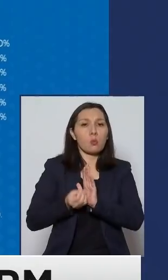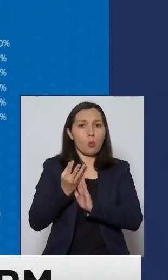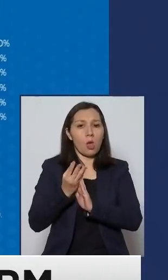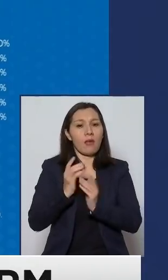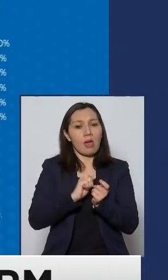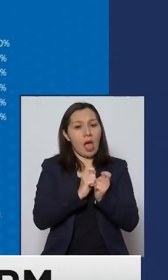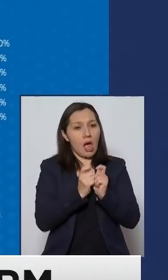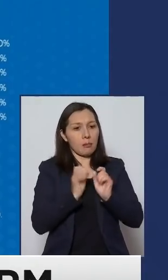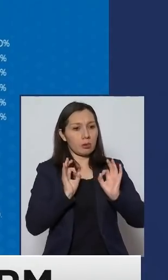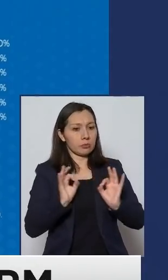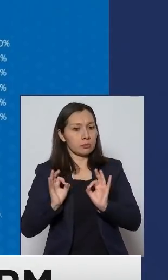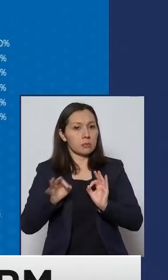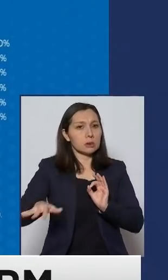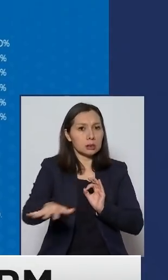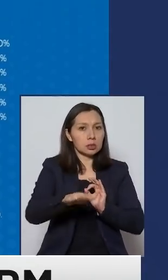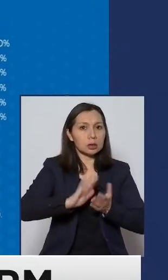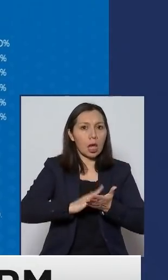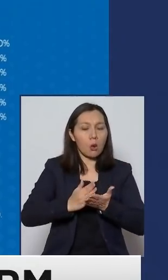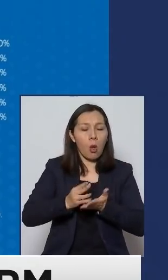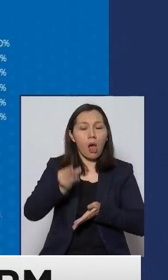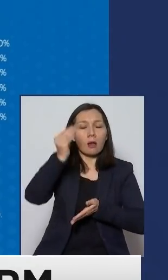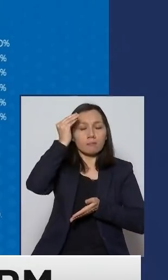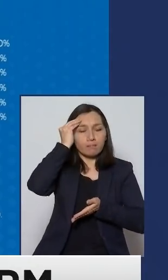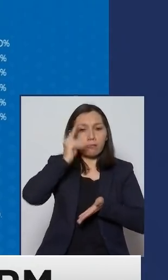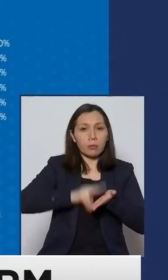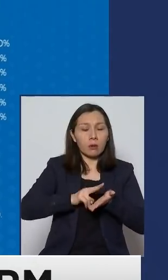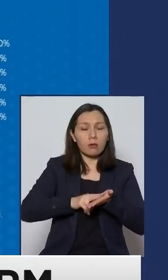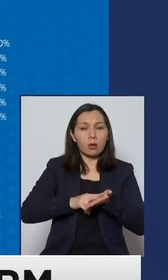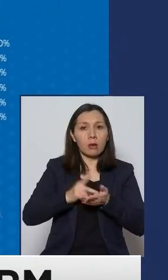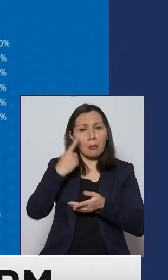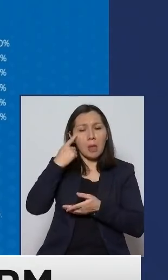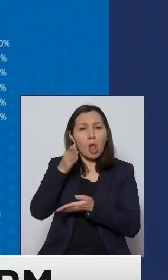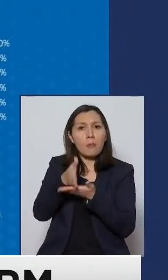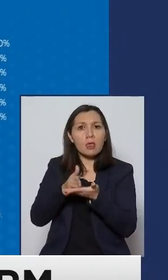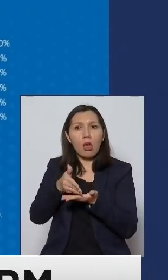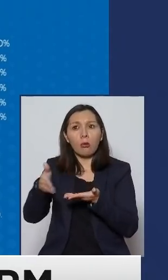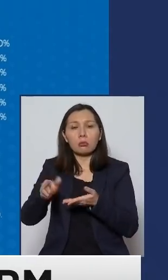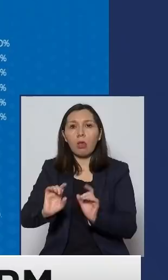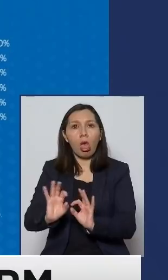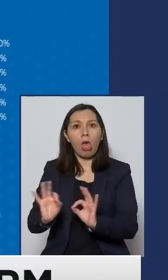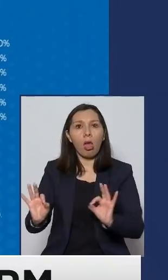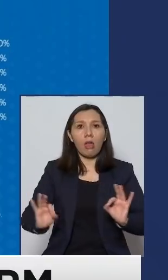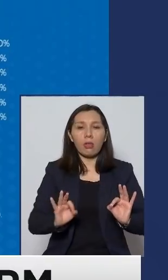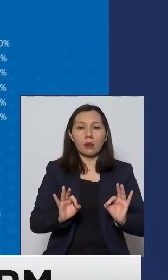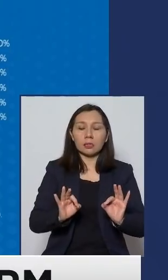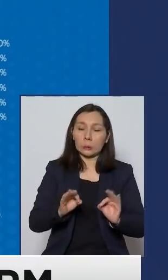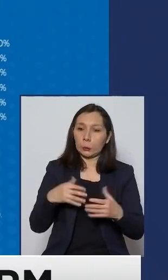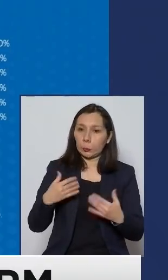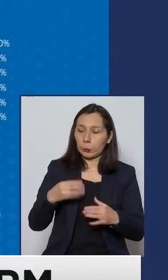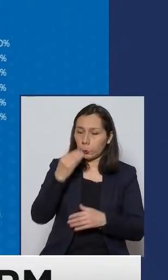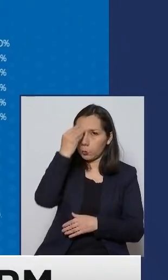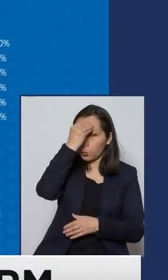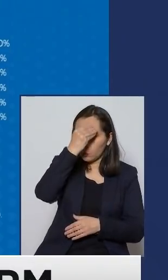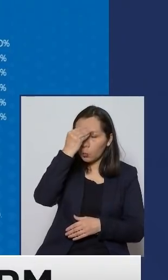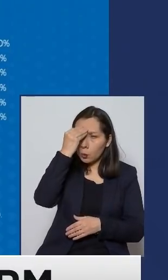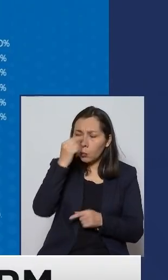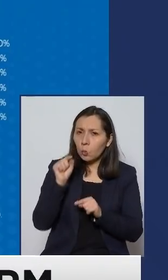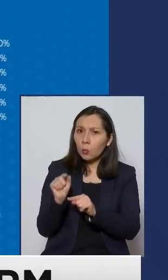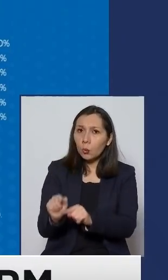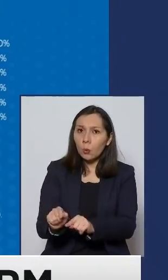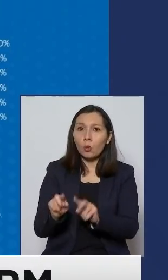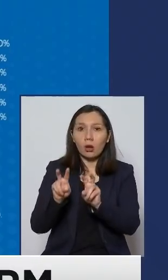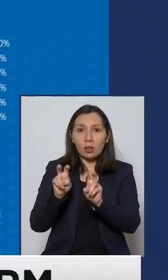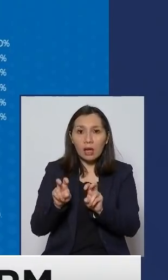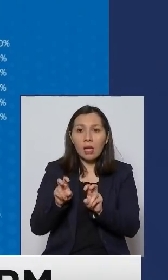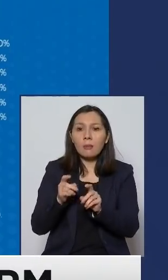adecuadas a la situación sanitaria que vivimos lo que nos deja en una situación muy preocupante respecto